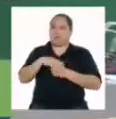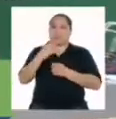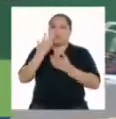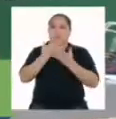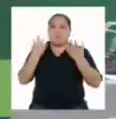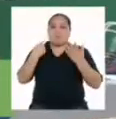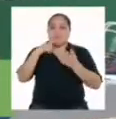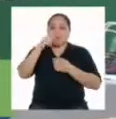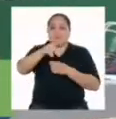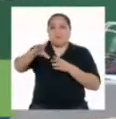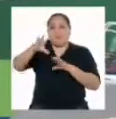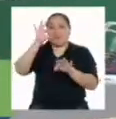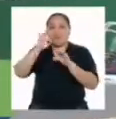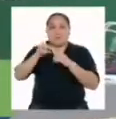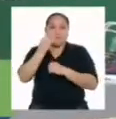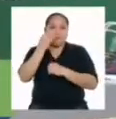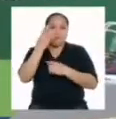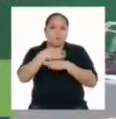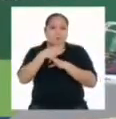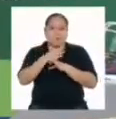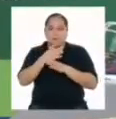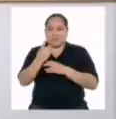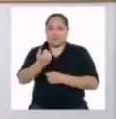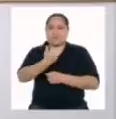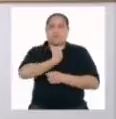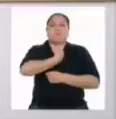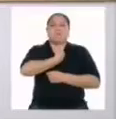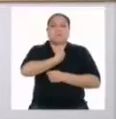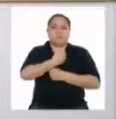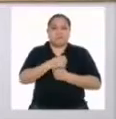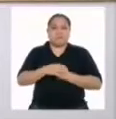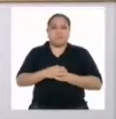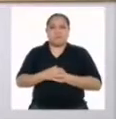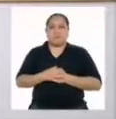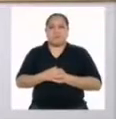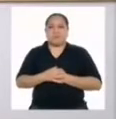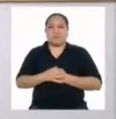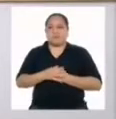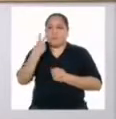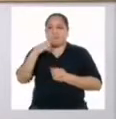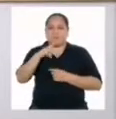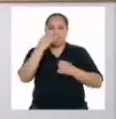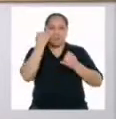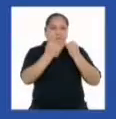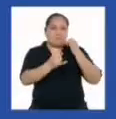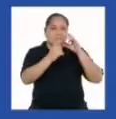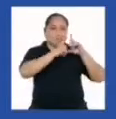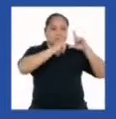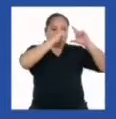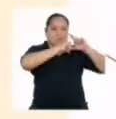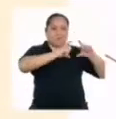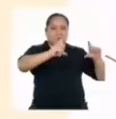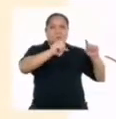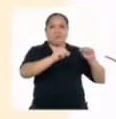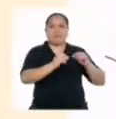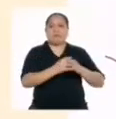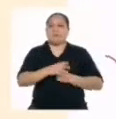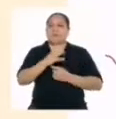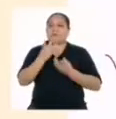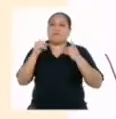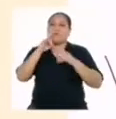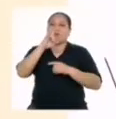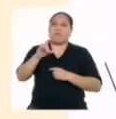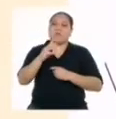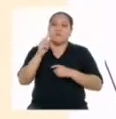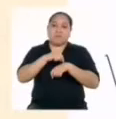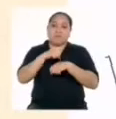las actividades que elegimos de alguna forma nos identifican. Ahora veamos el último párrafo. Cuando